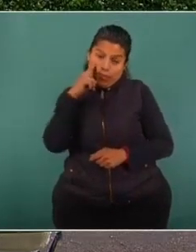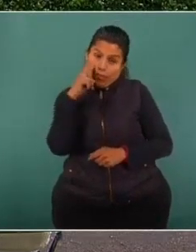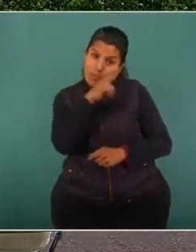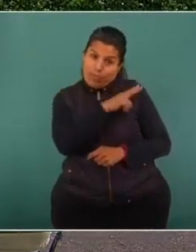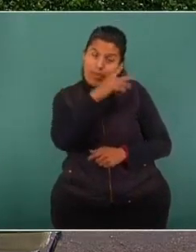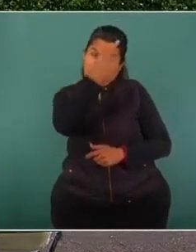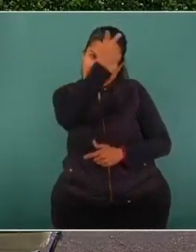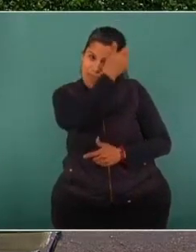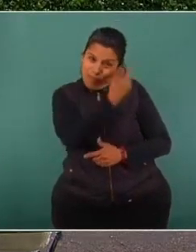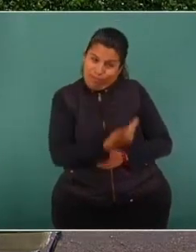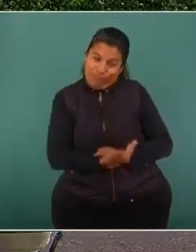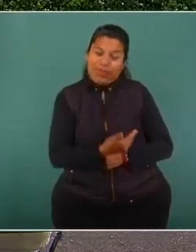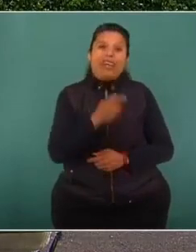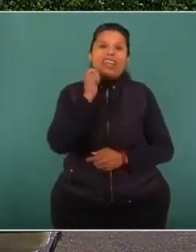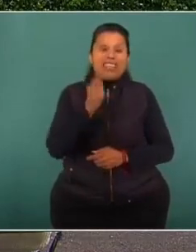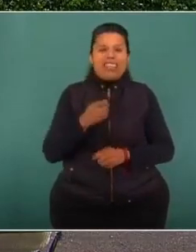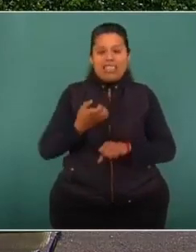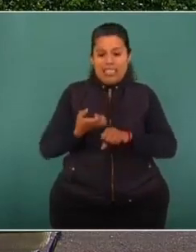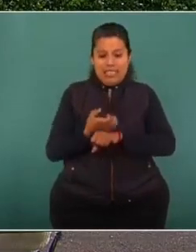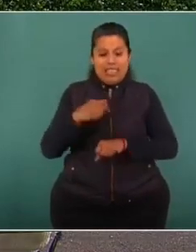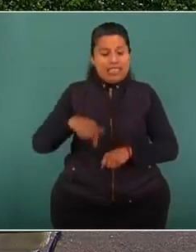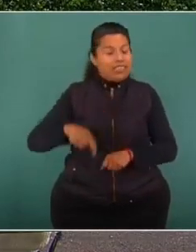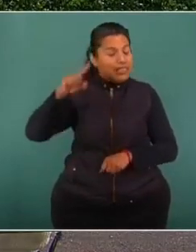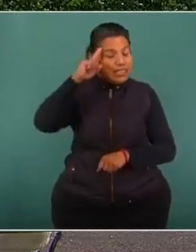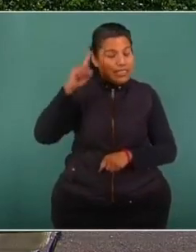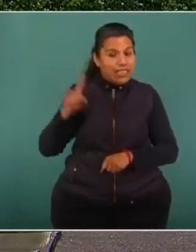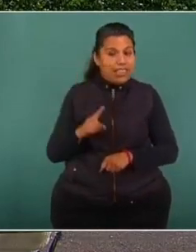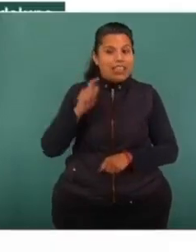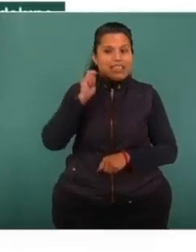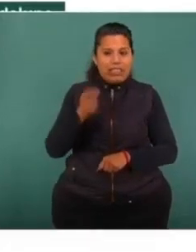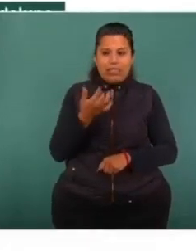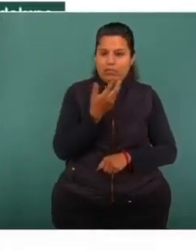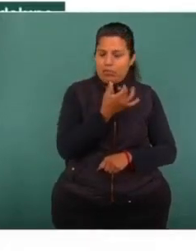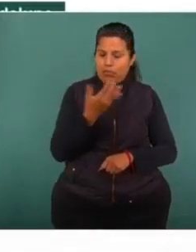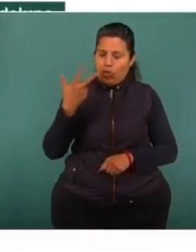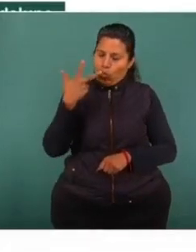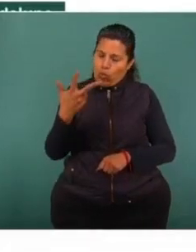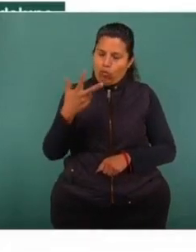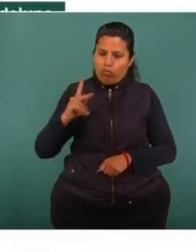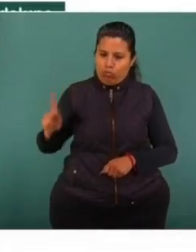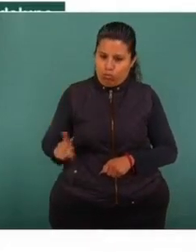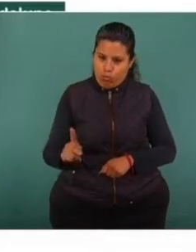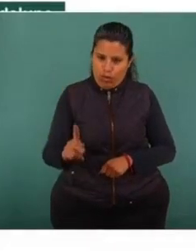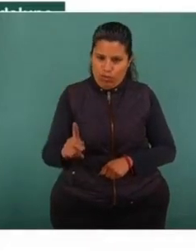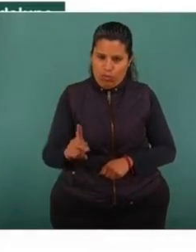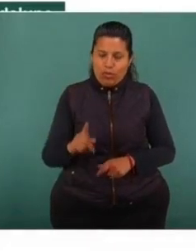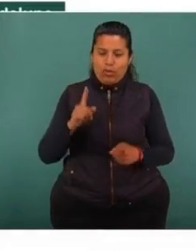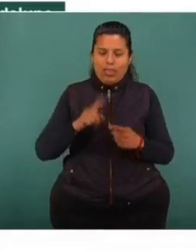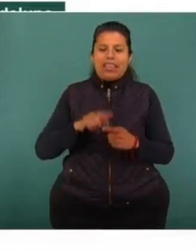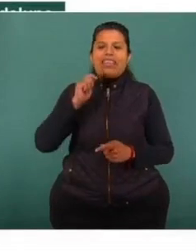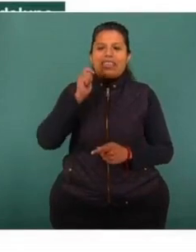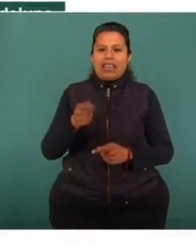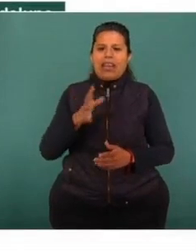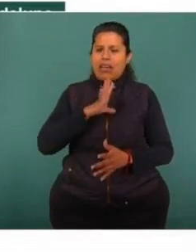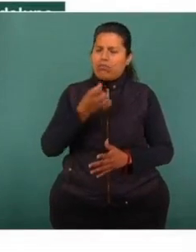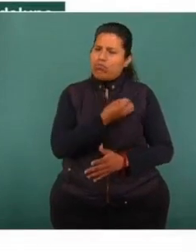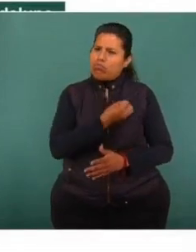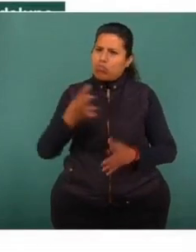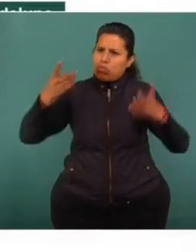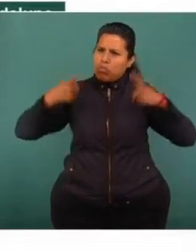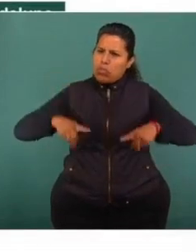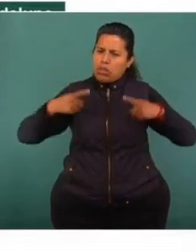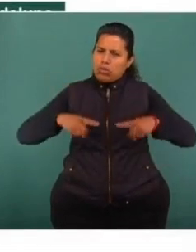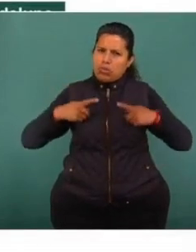el estado de Zacatecas tiene 58 municipios y una población de más o menos